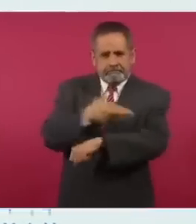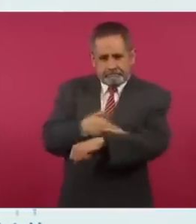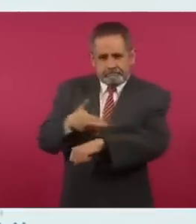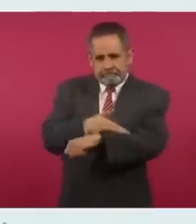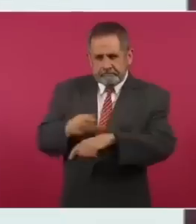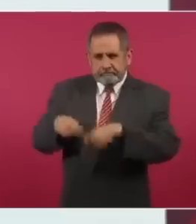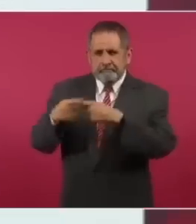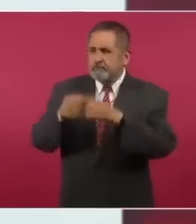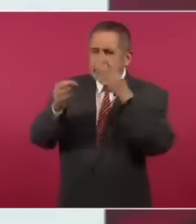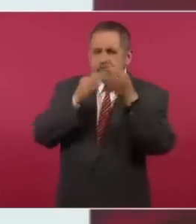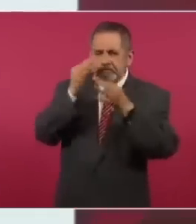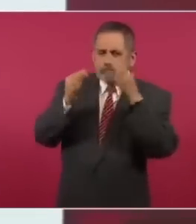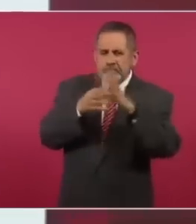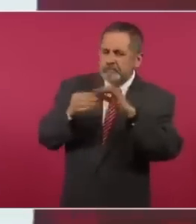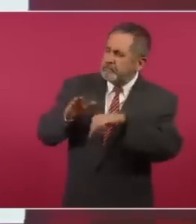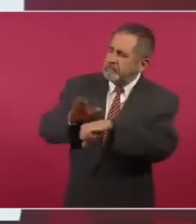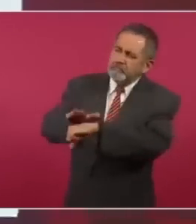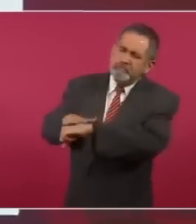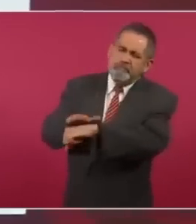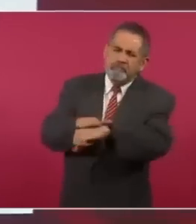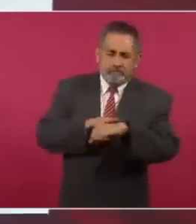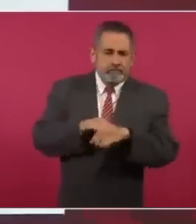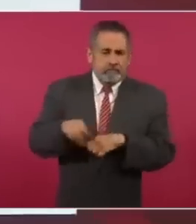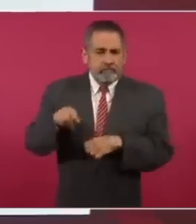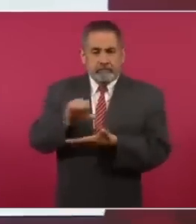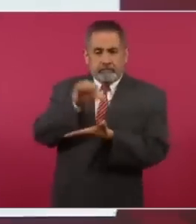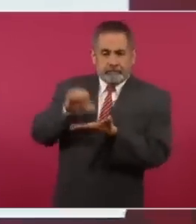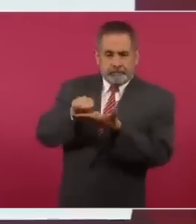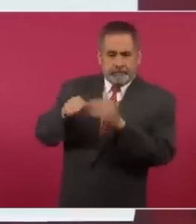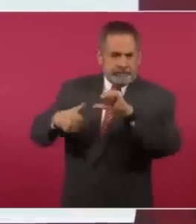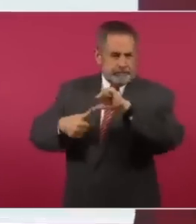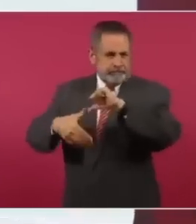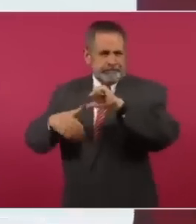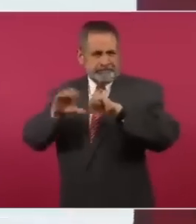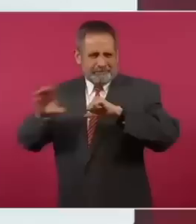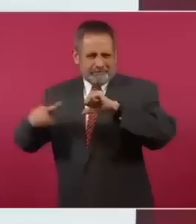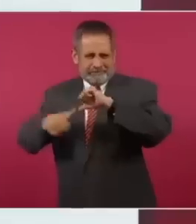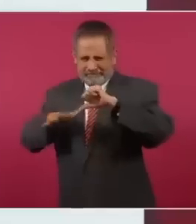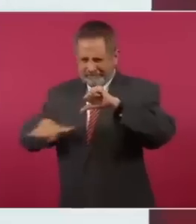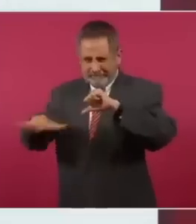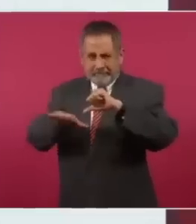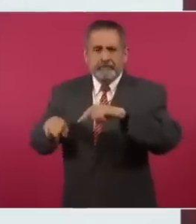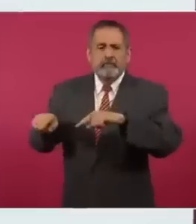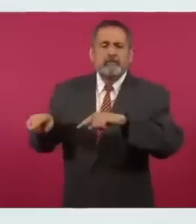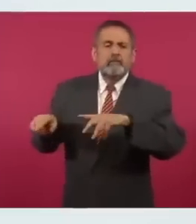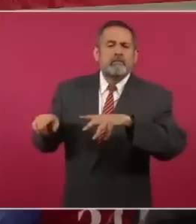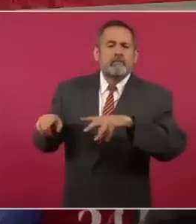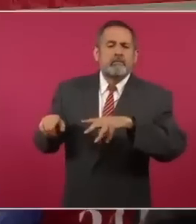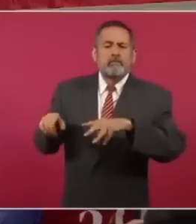se hace una campaña en Centroamérica, de que en México,